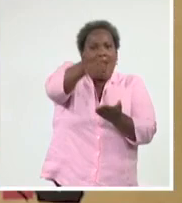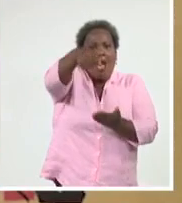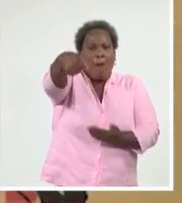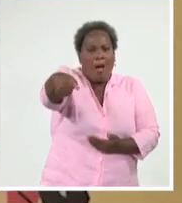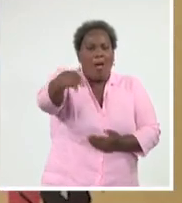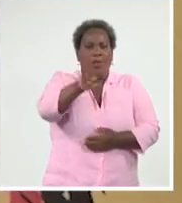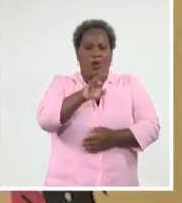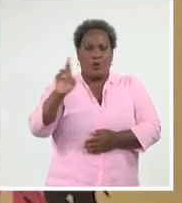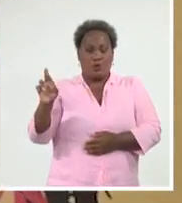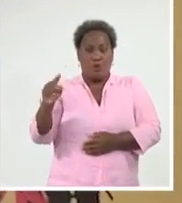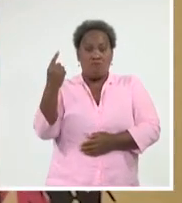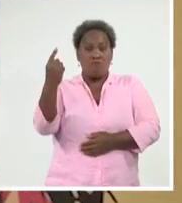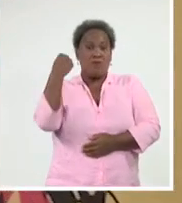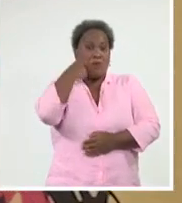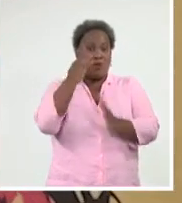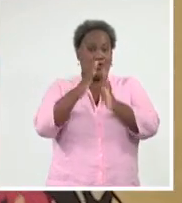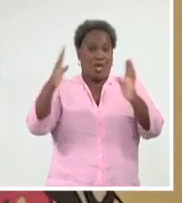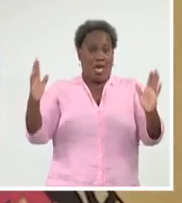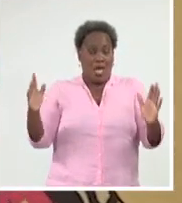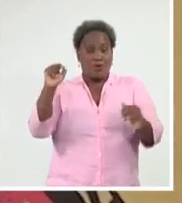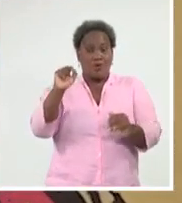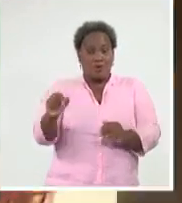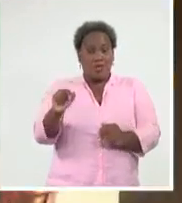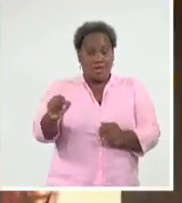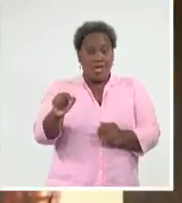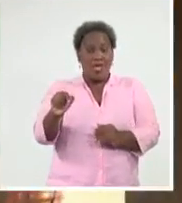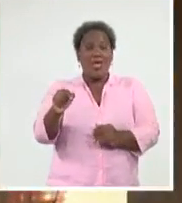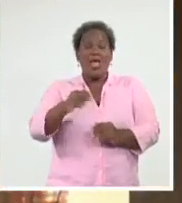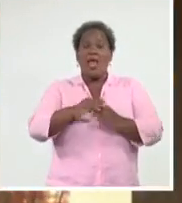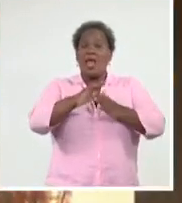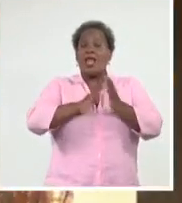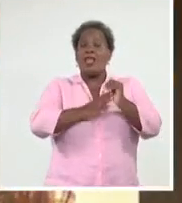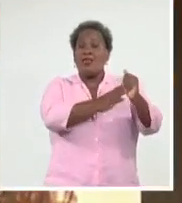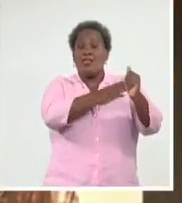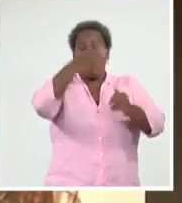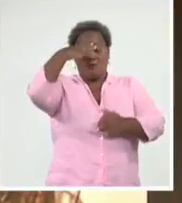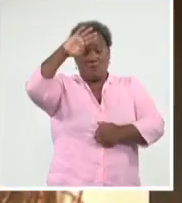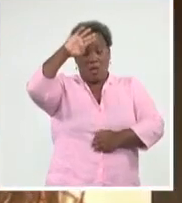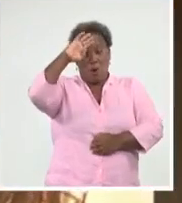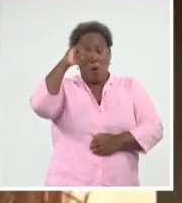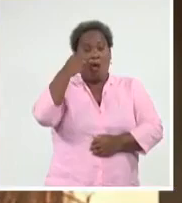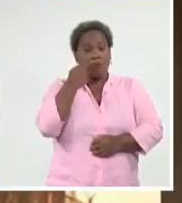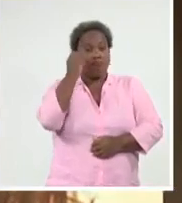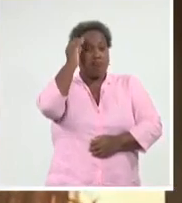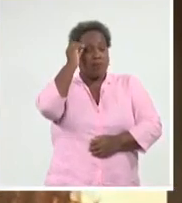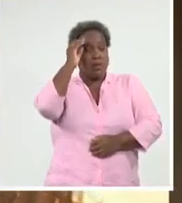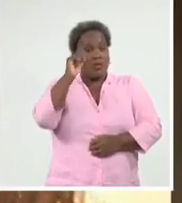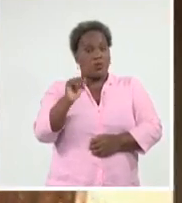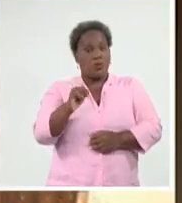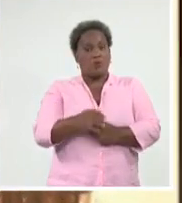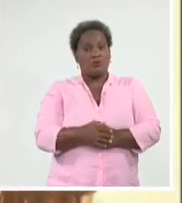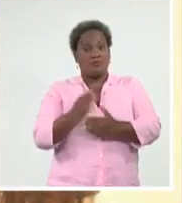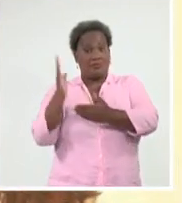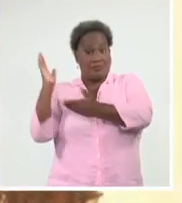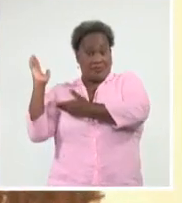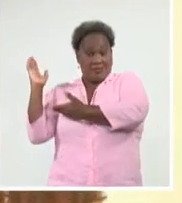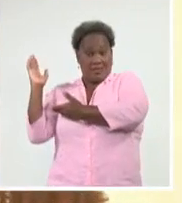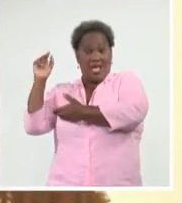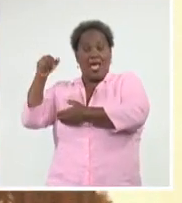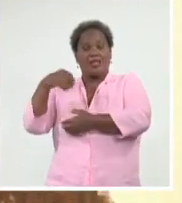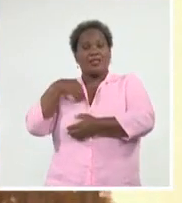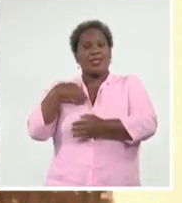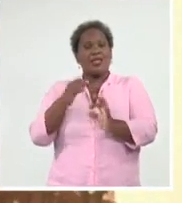líderes son la inspiración, piezas cuidadosamente reunidas del archivo de la institución y que además ellas mismas guardan